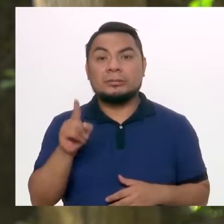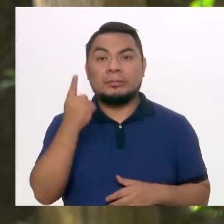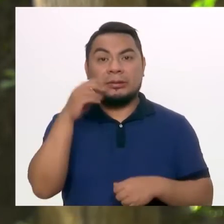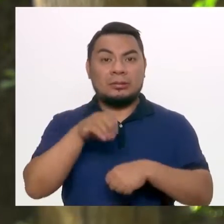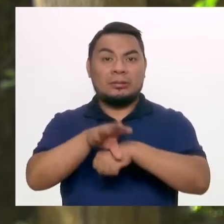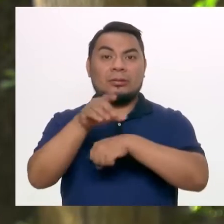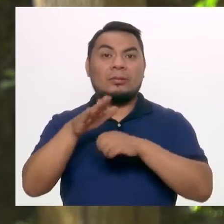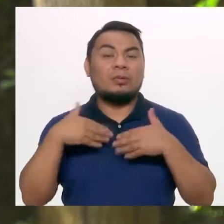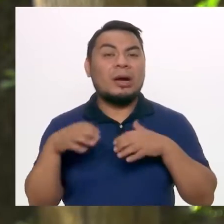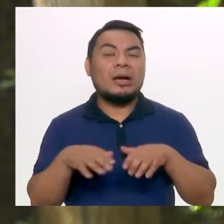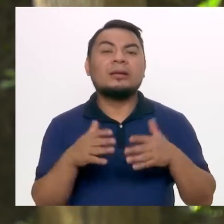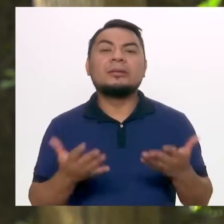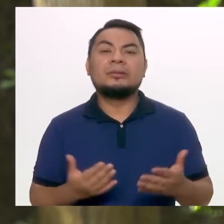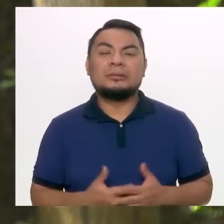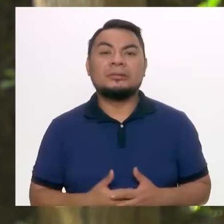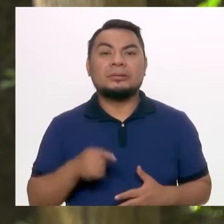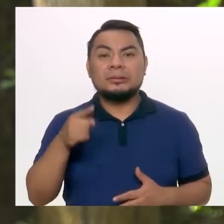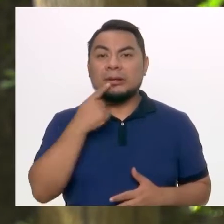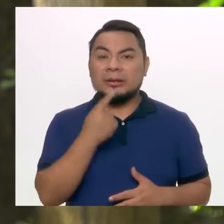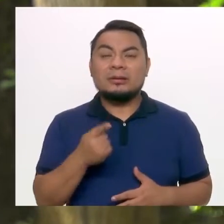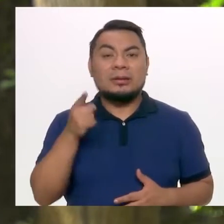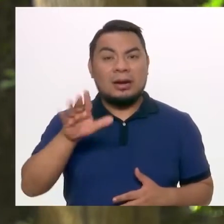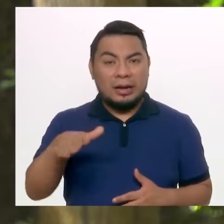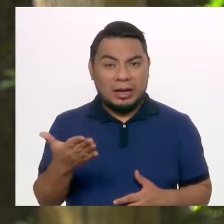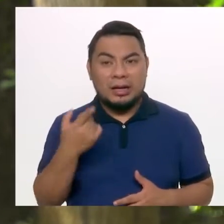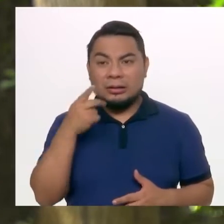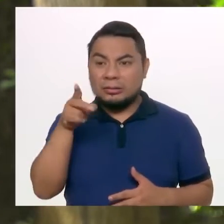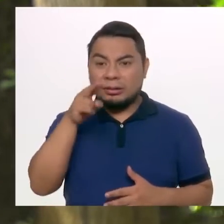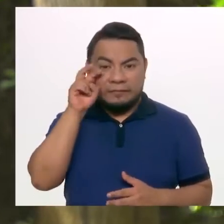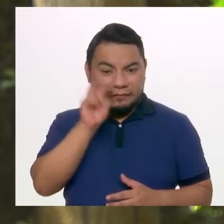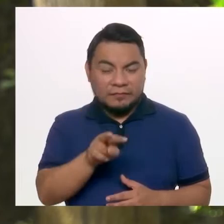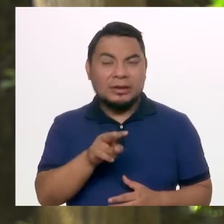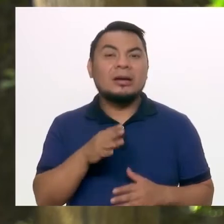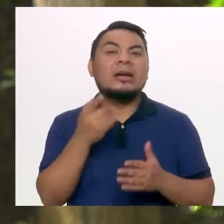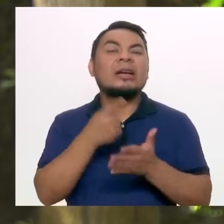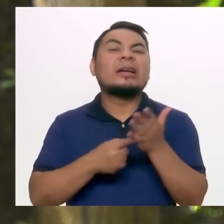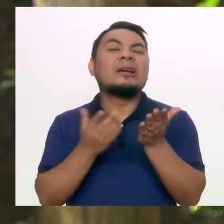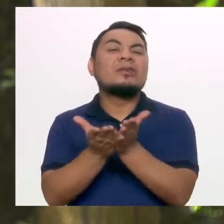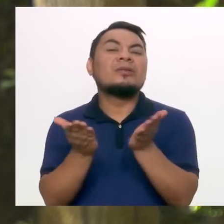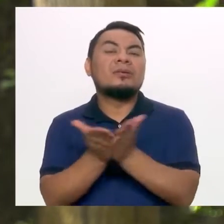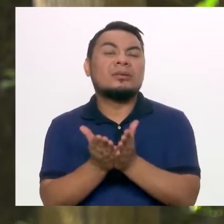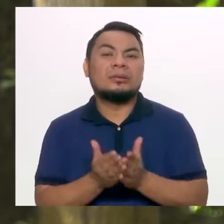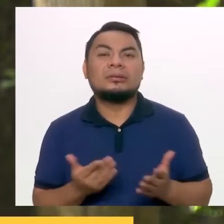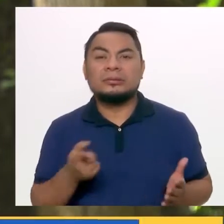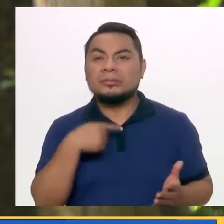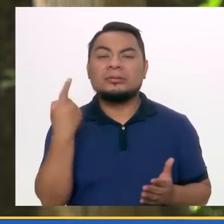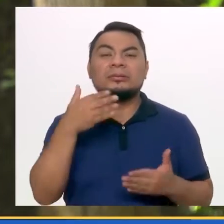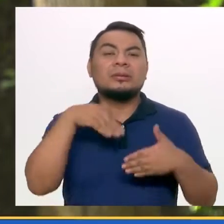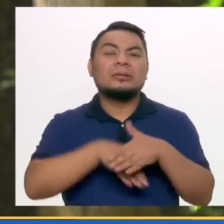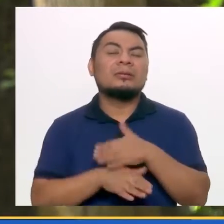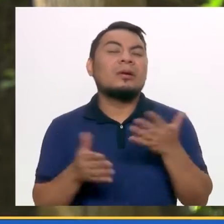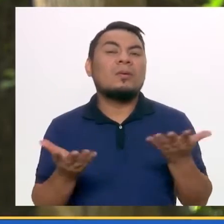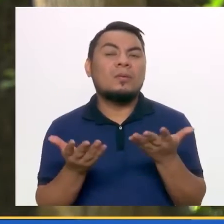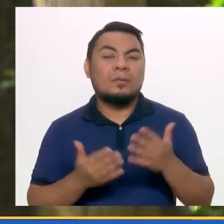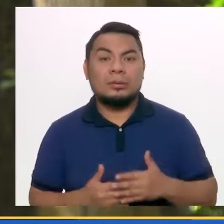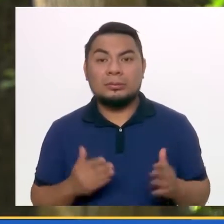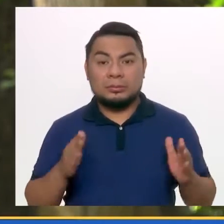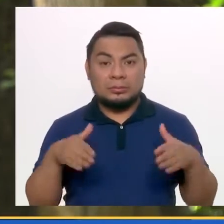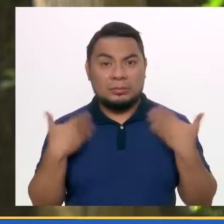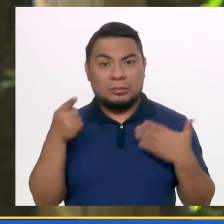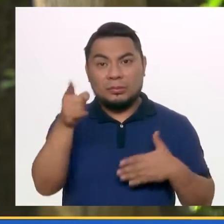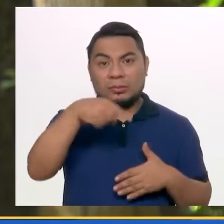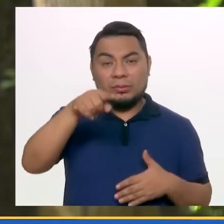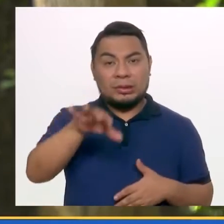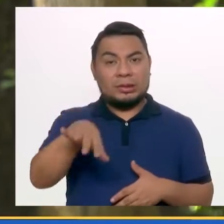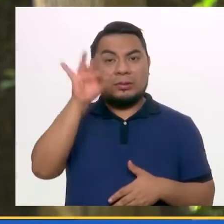recomendación que podría hacer es decir que habría que observar en qué institución vamos a entrar. Es decir,